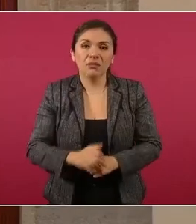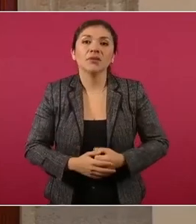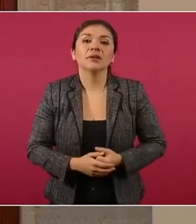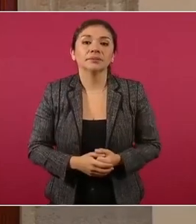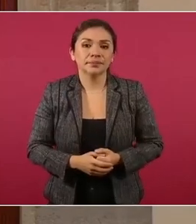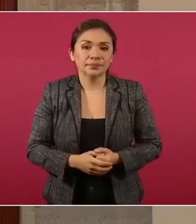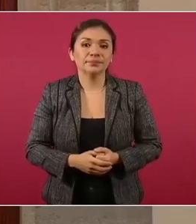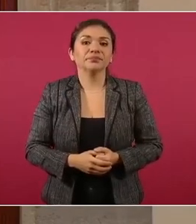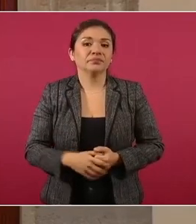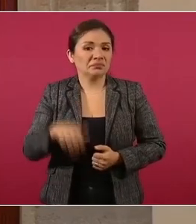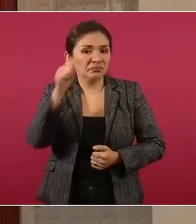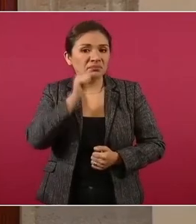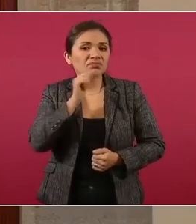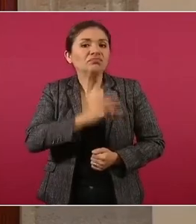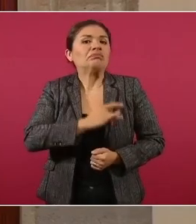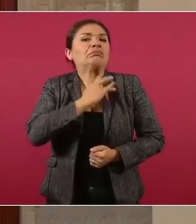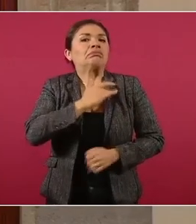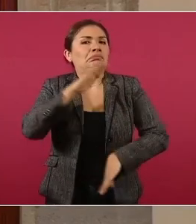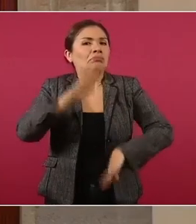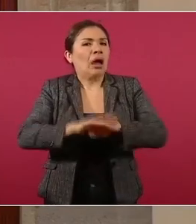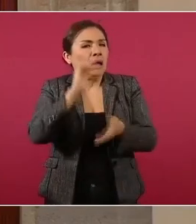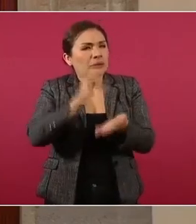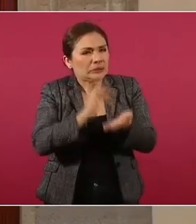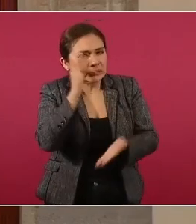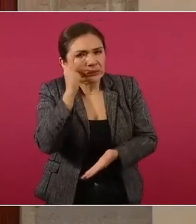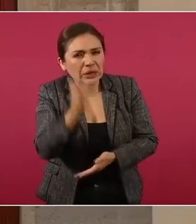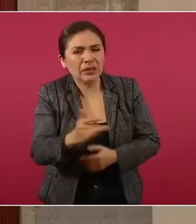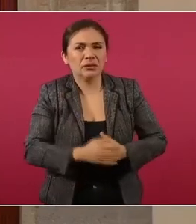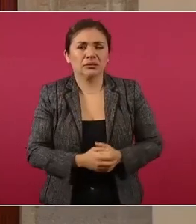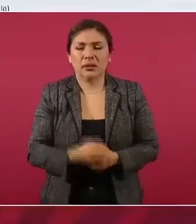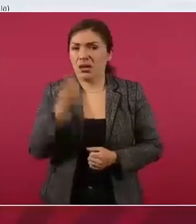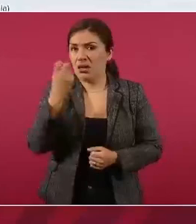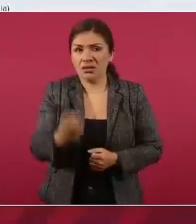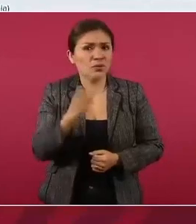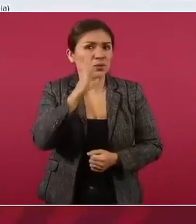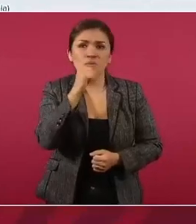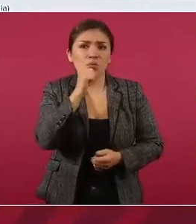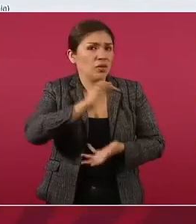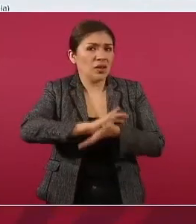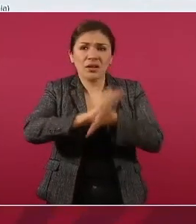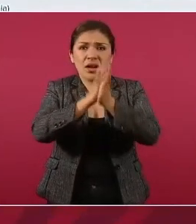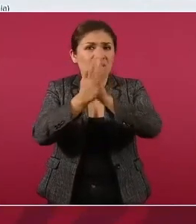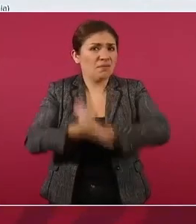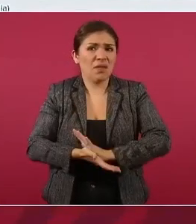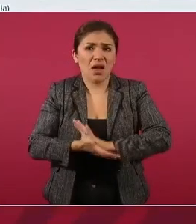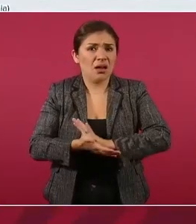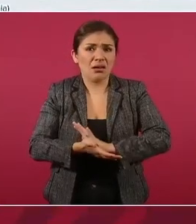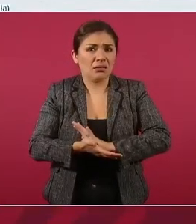es el más agradecido y no se puede transformar sin